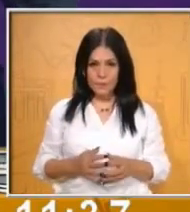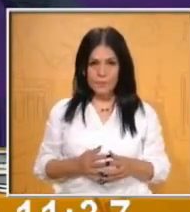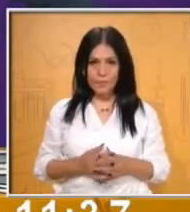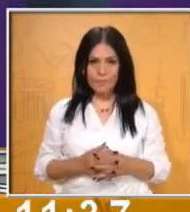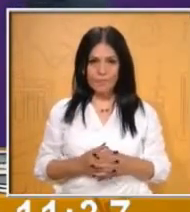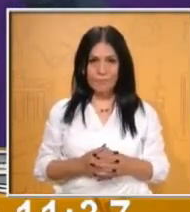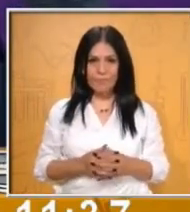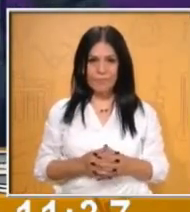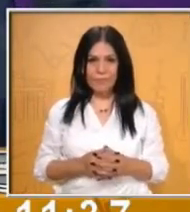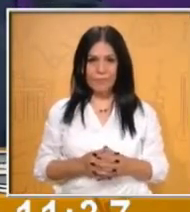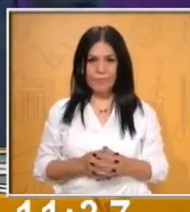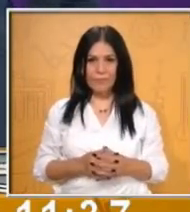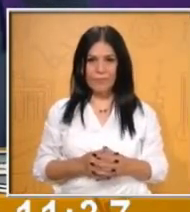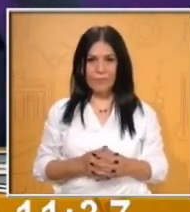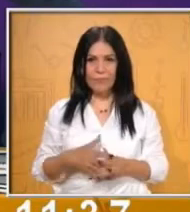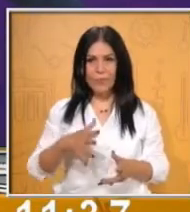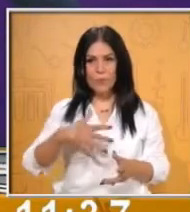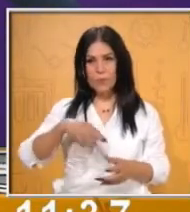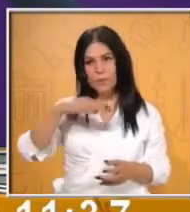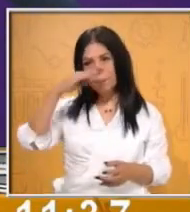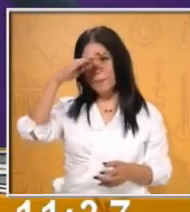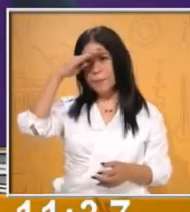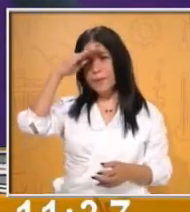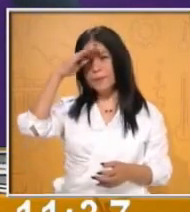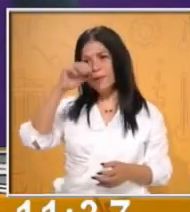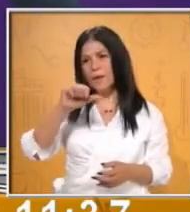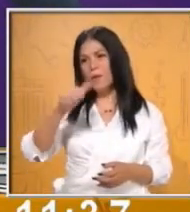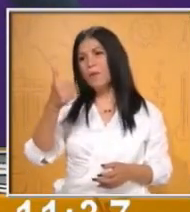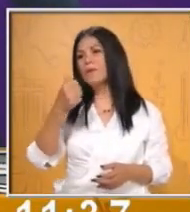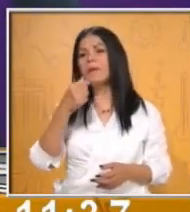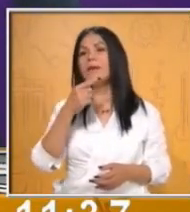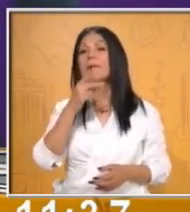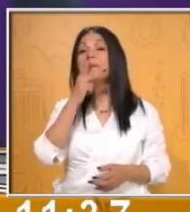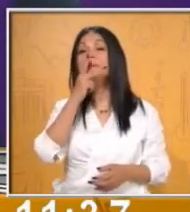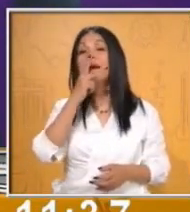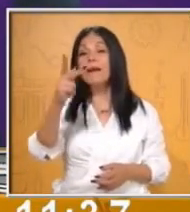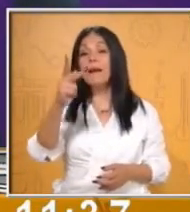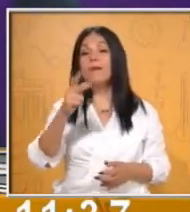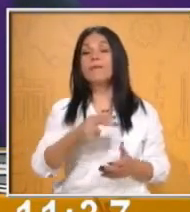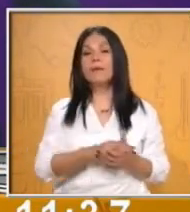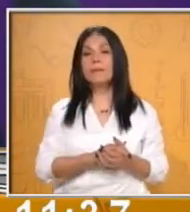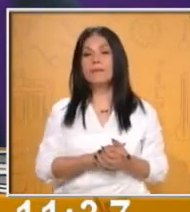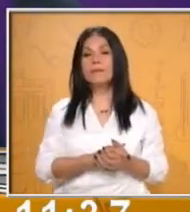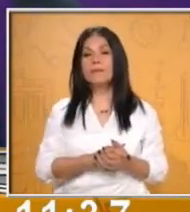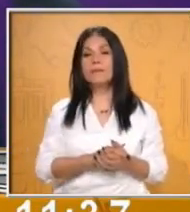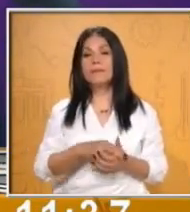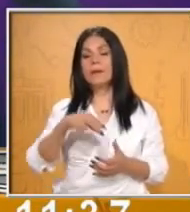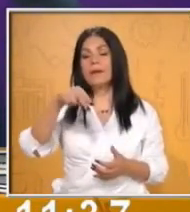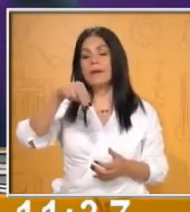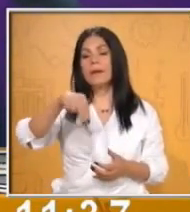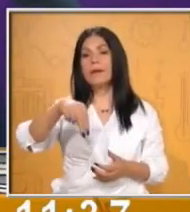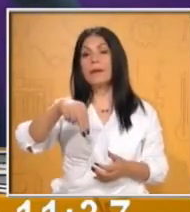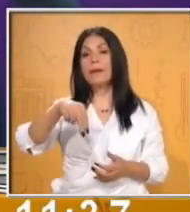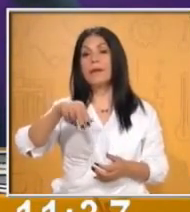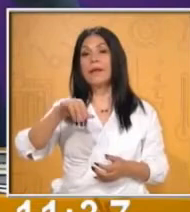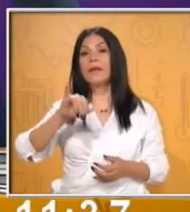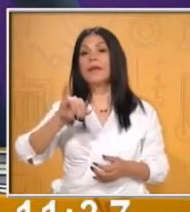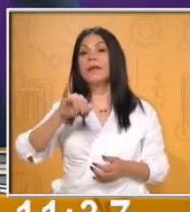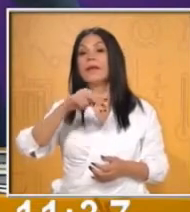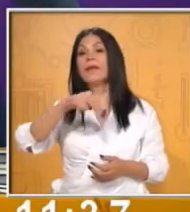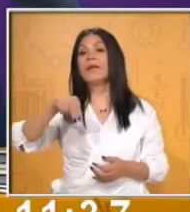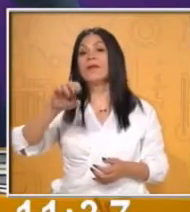¿Qué otra palabra, maestro? Niñez. Niñote. Niñote. Gracias a los camarógrafos.